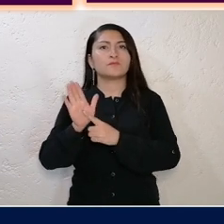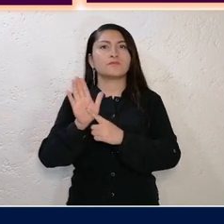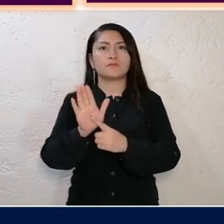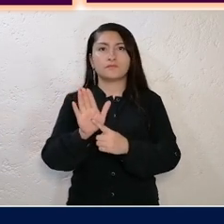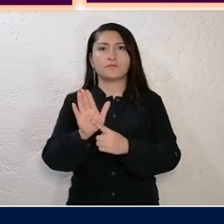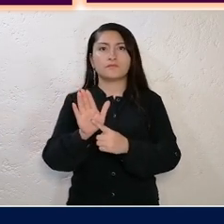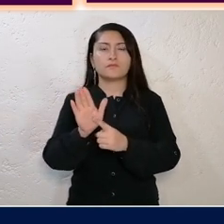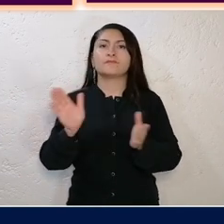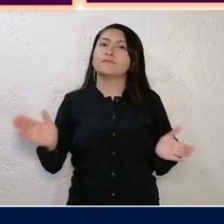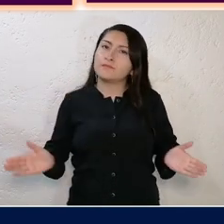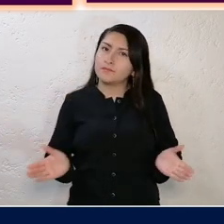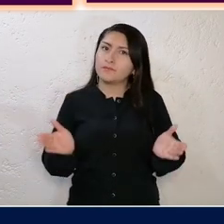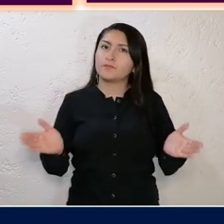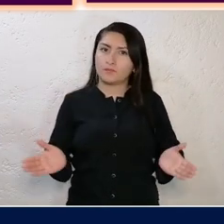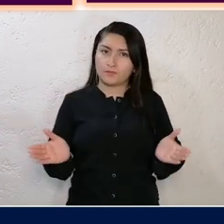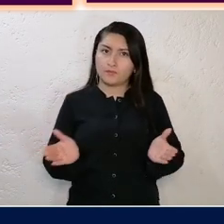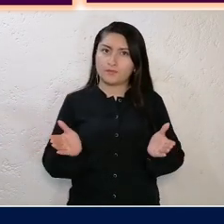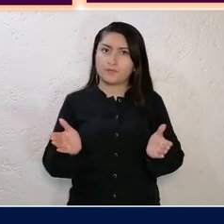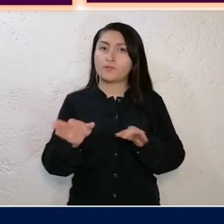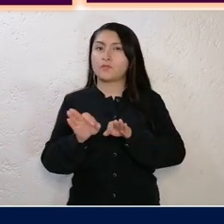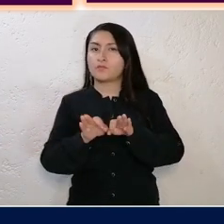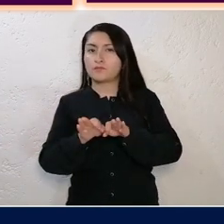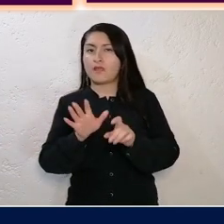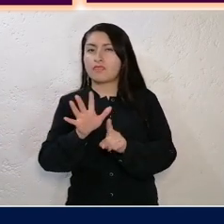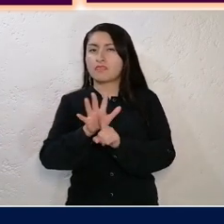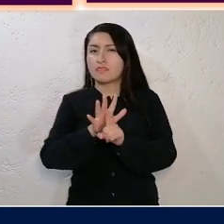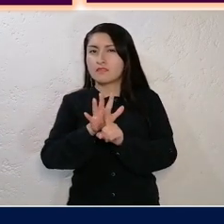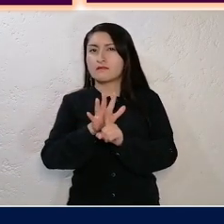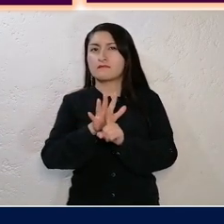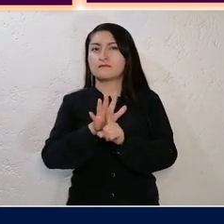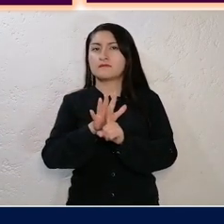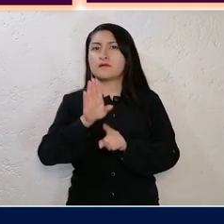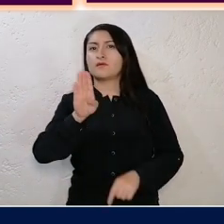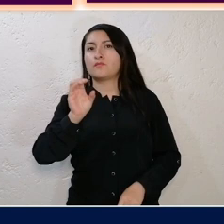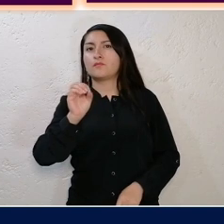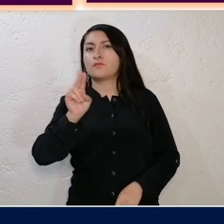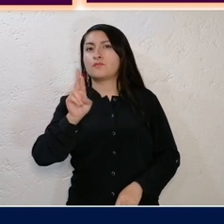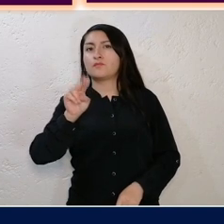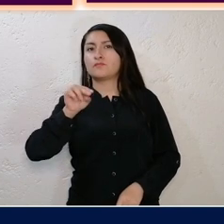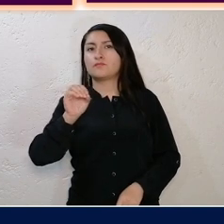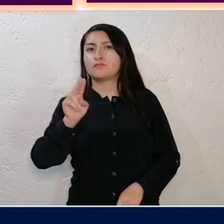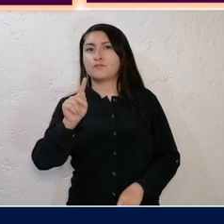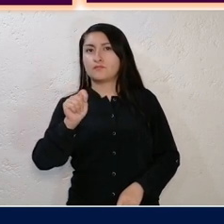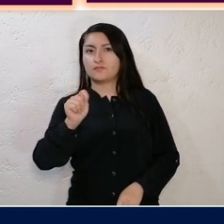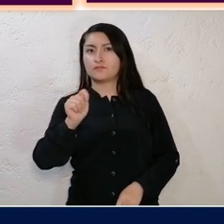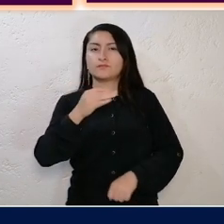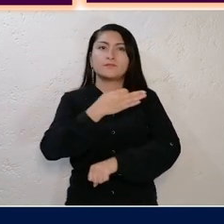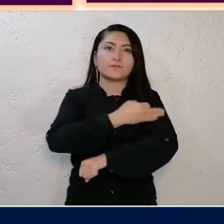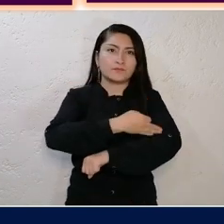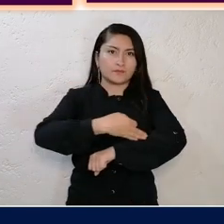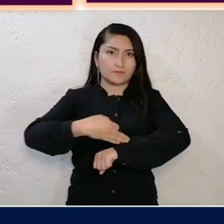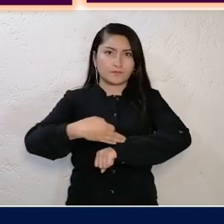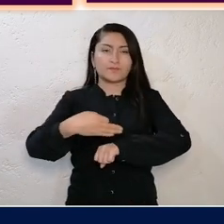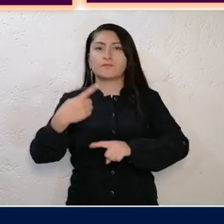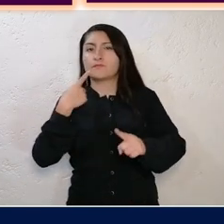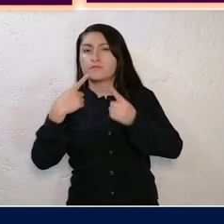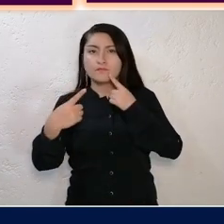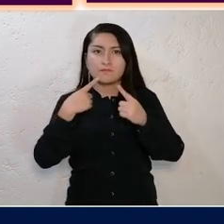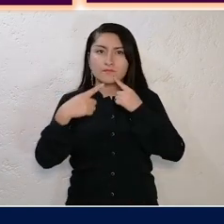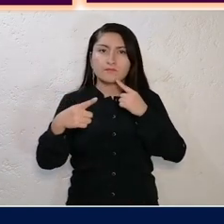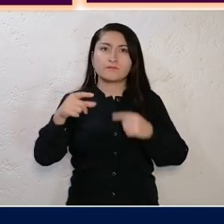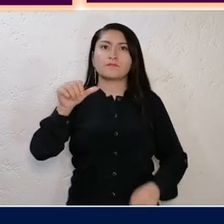motivación, acoso laboral, síndrome de burnout, mediación familiar,